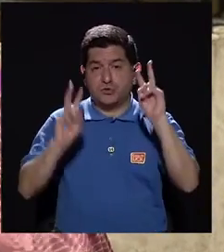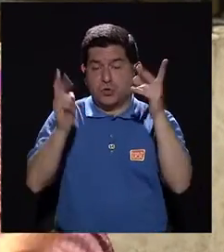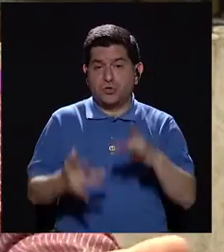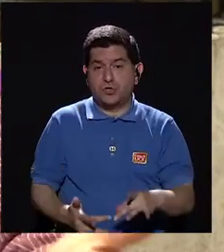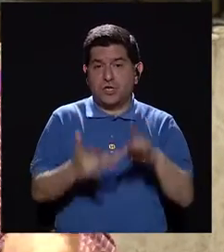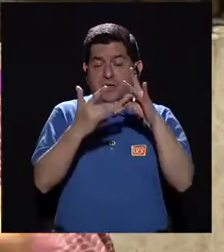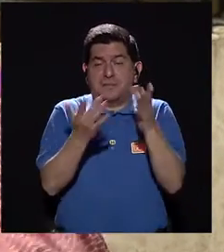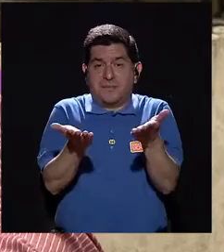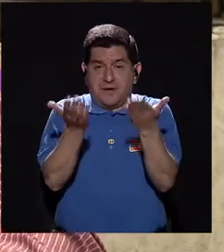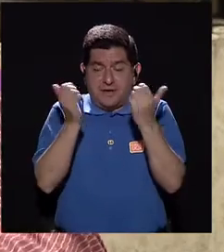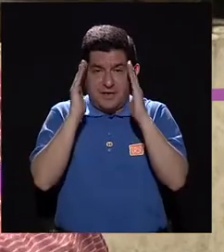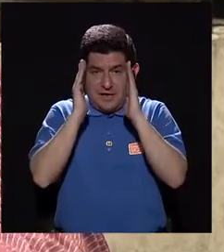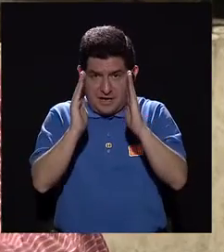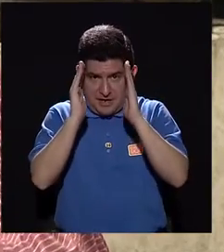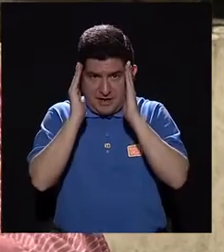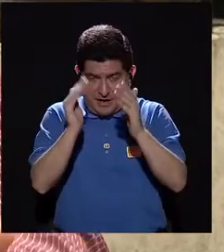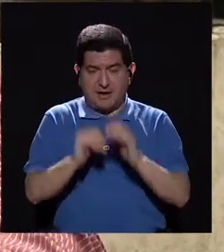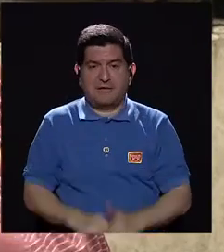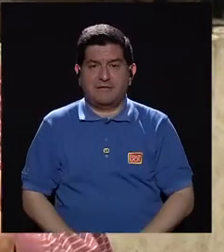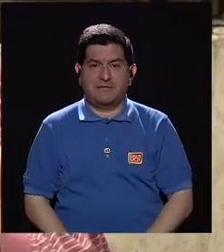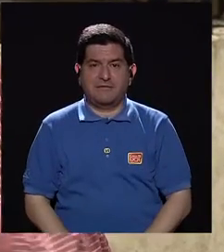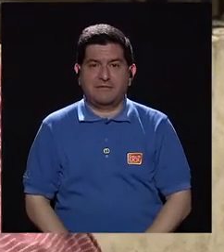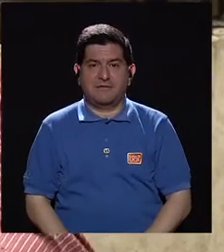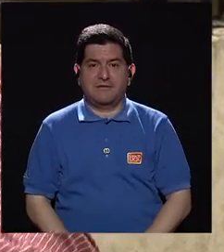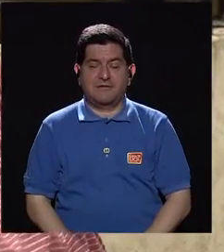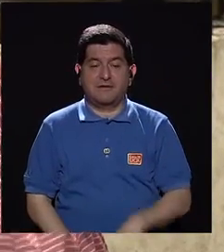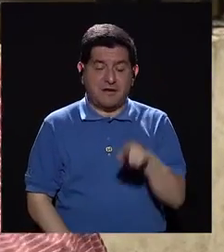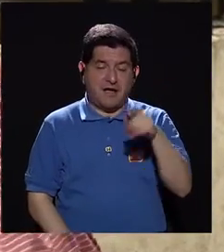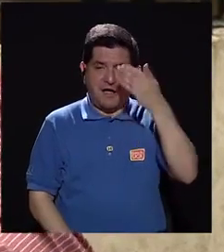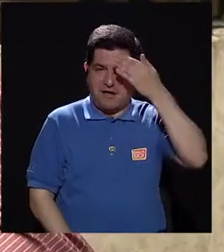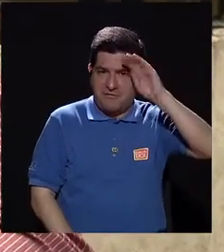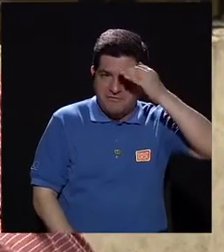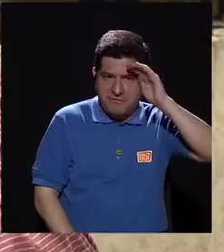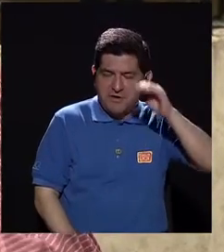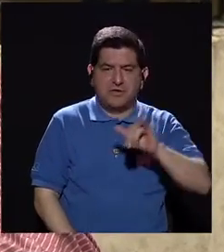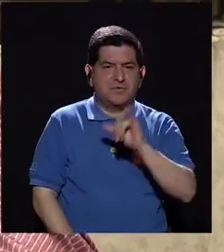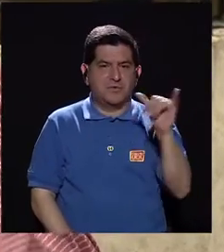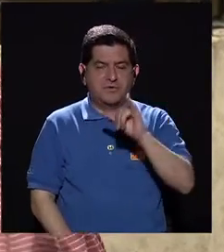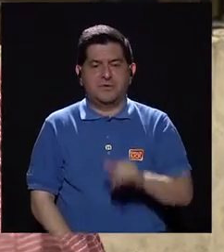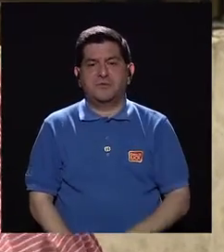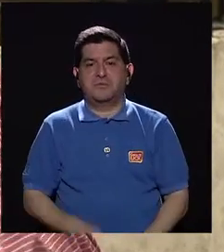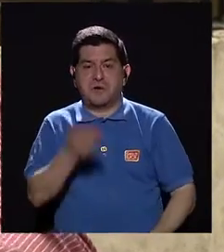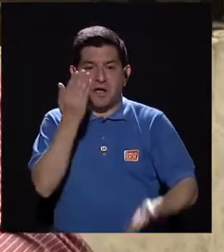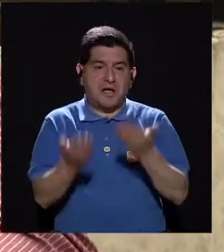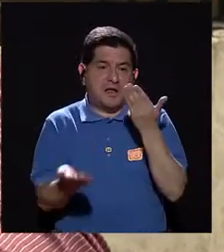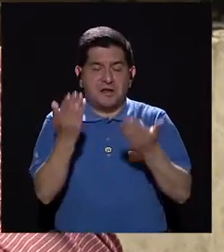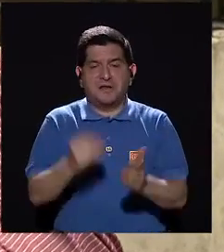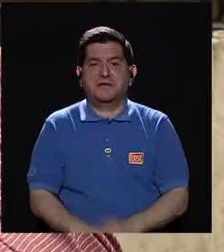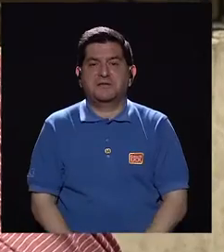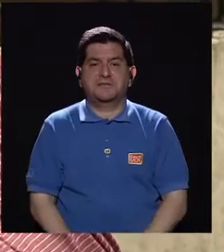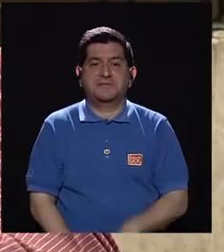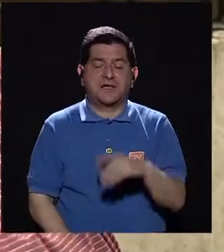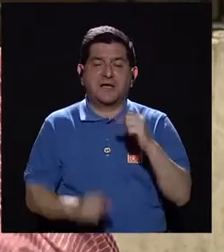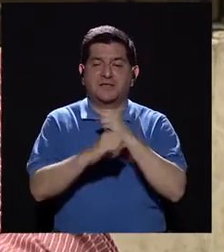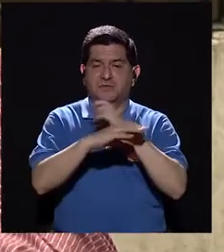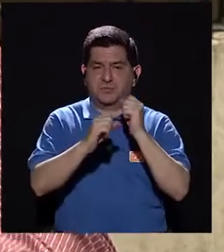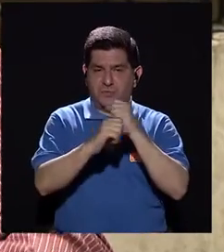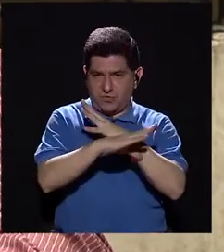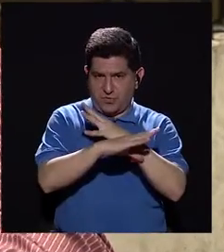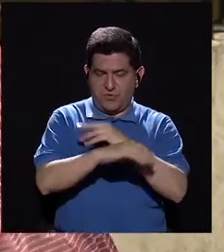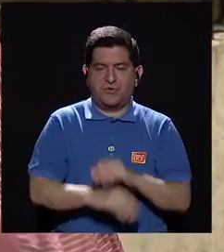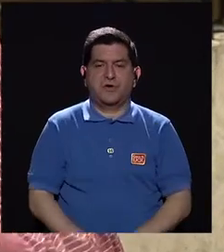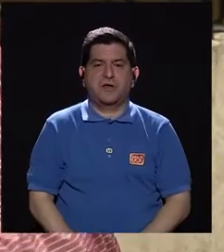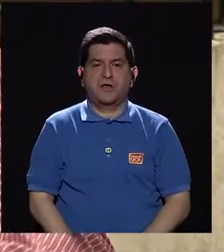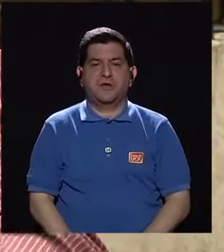algún tema en especial que quisiera que abordáramos, pues en nuestro Facebook o también puede ser en nuestro correo